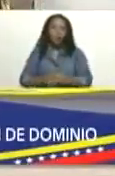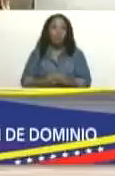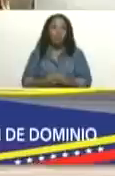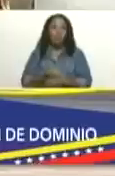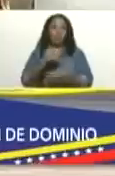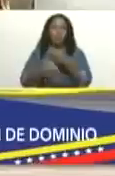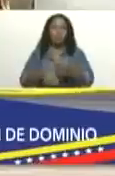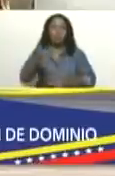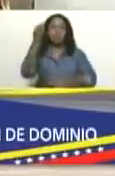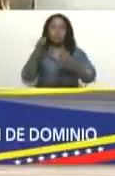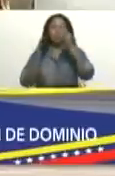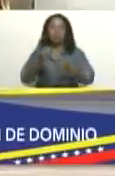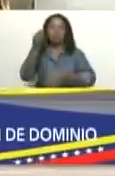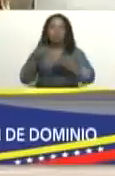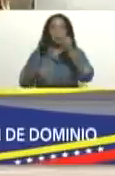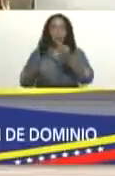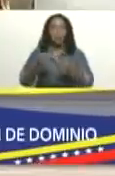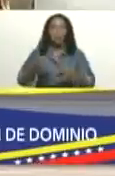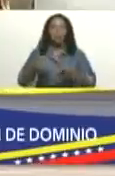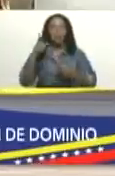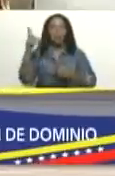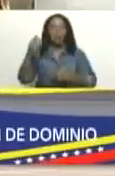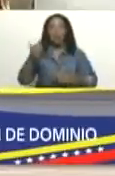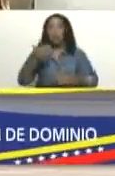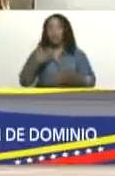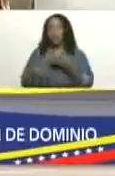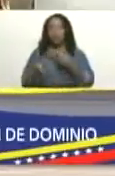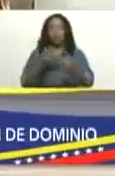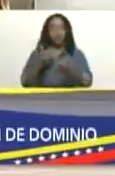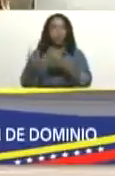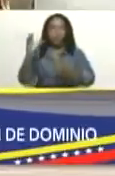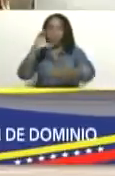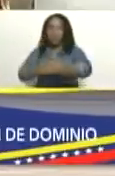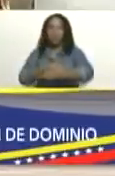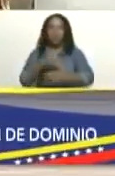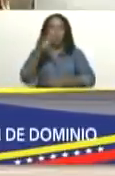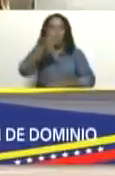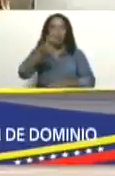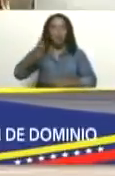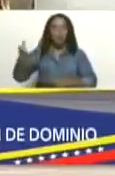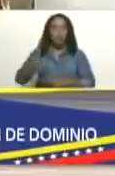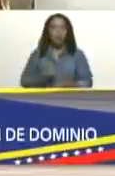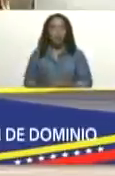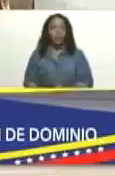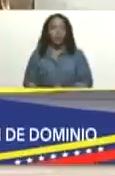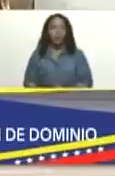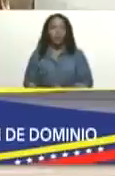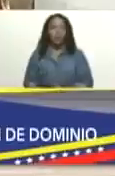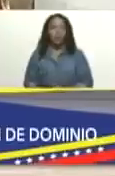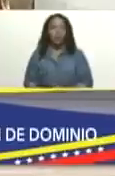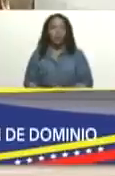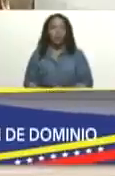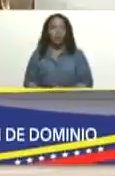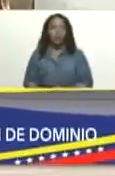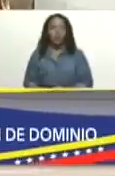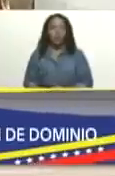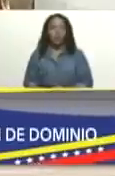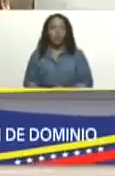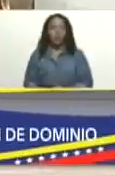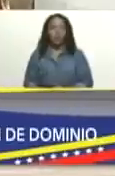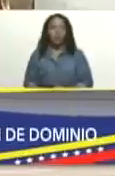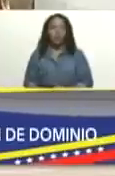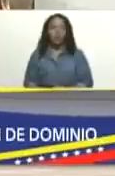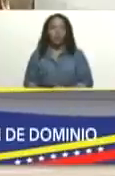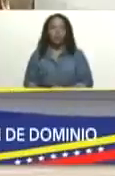juicio a los corruptos de esta trama de caiga quien caiga? ¿Quién lo hizo? Lo hicimos nosotros, con nuestra